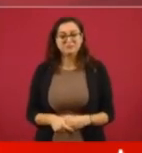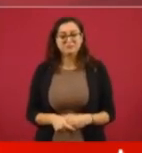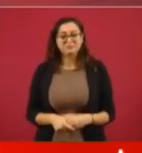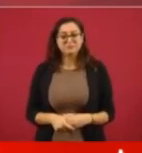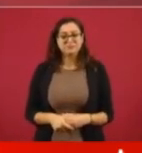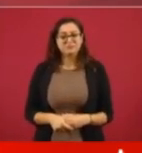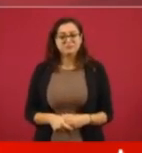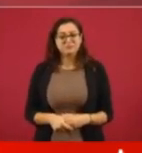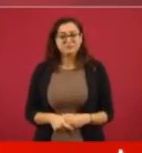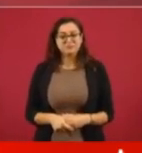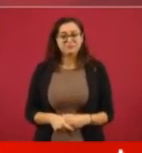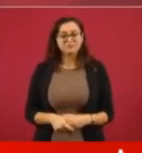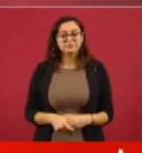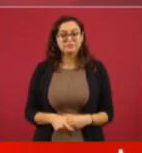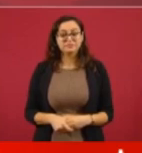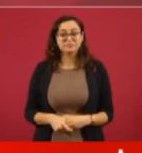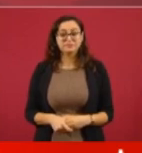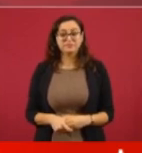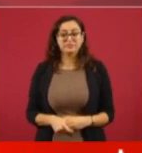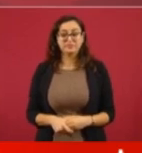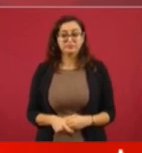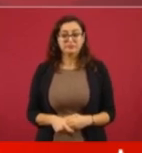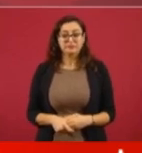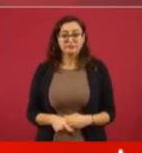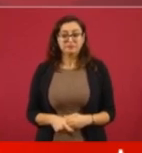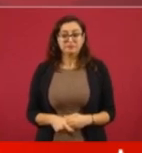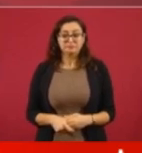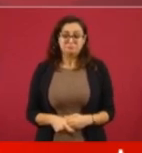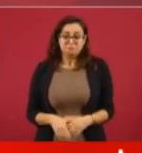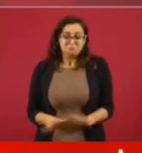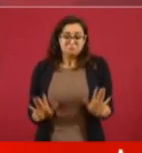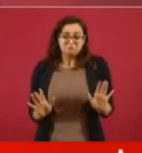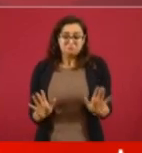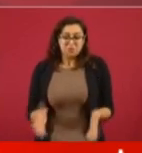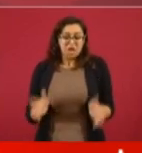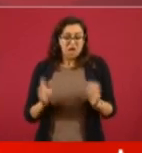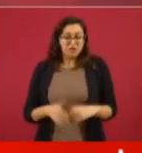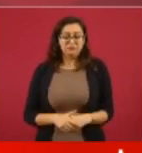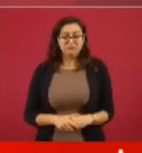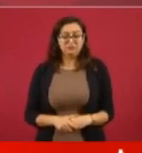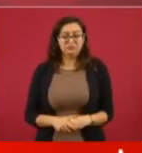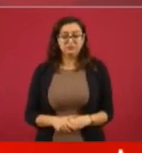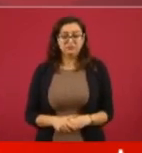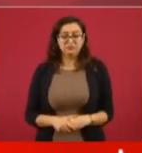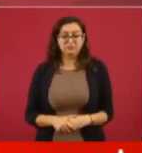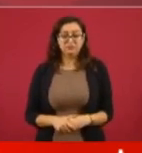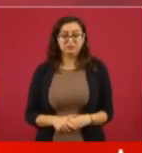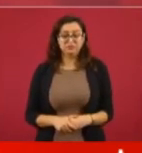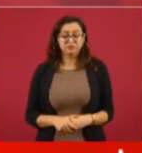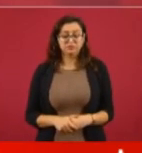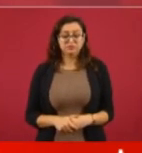Pero nada más eso, ¿qué me puede